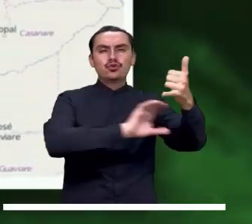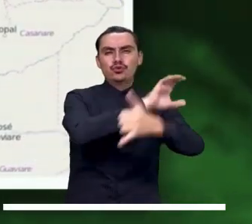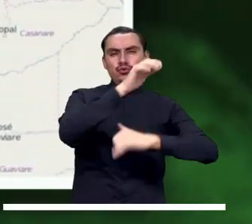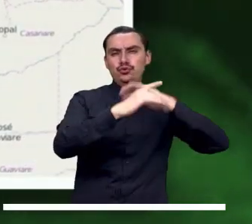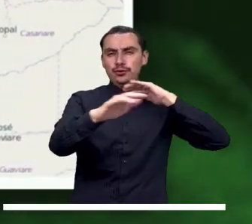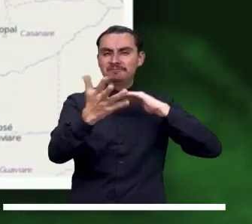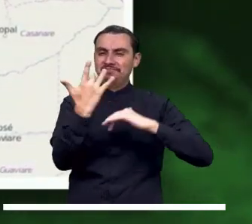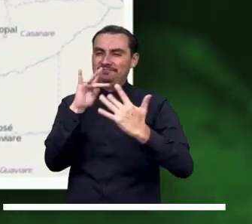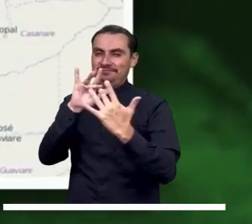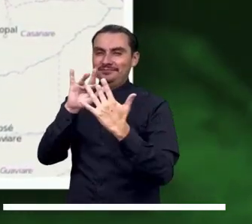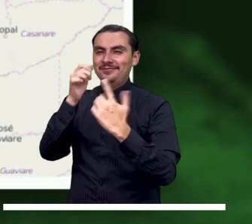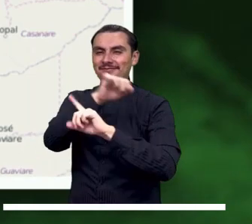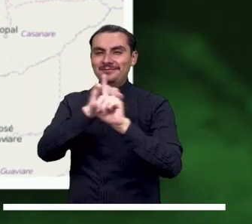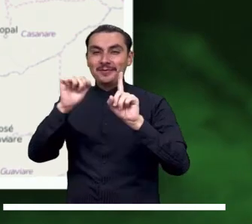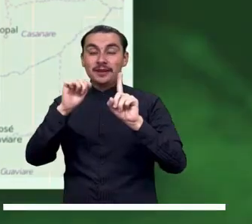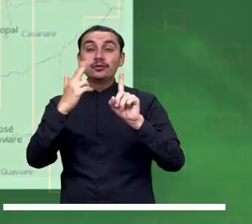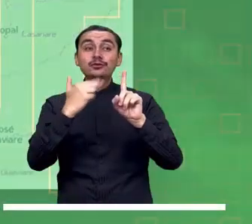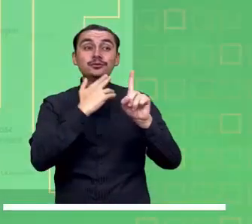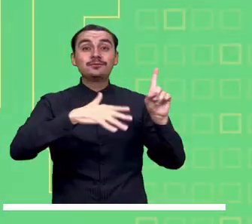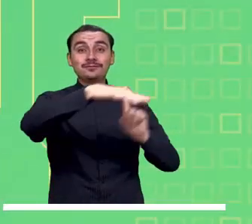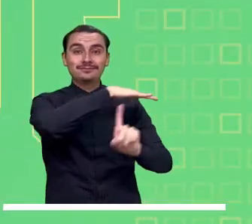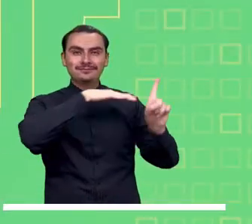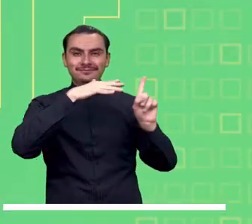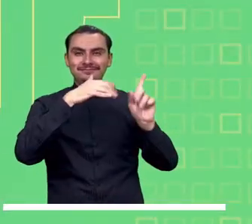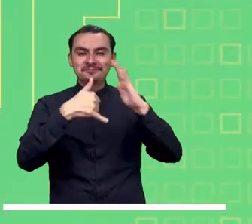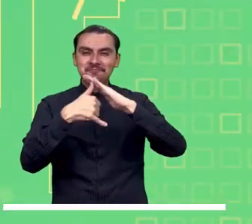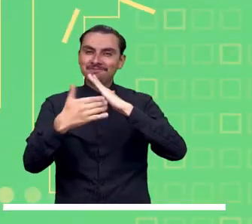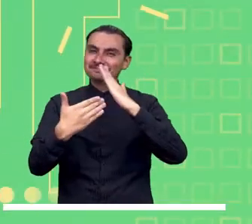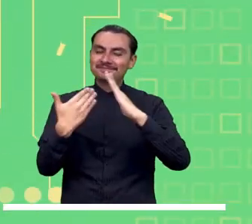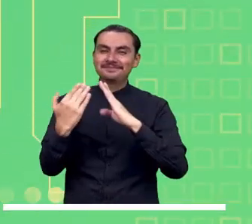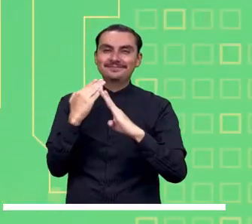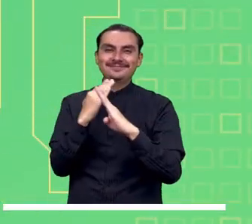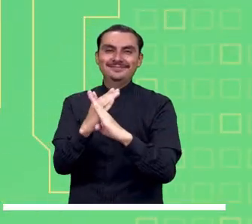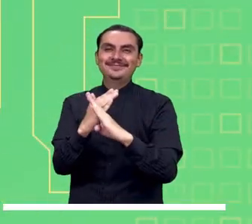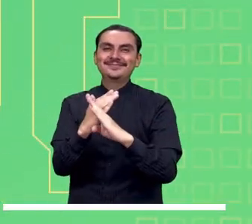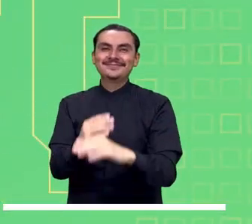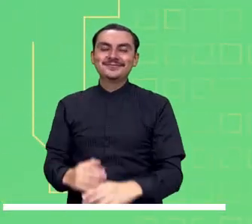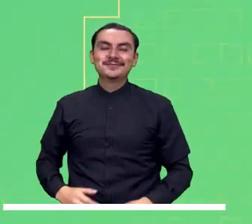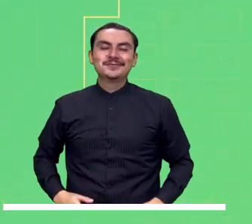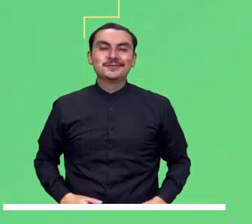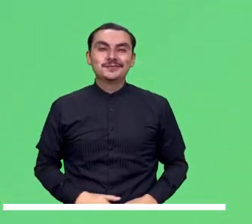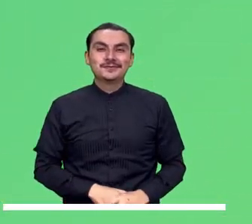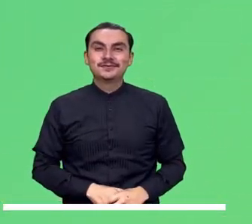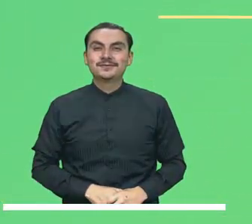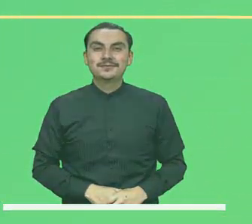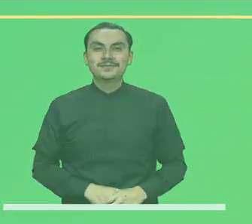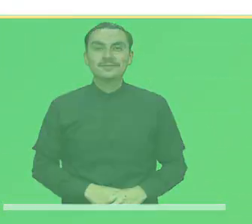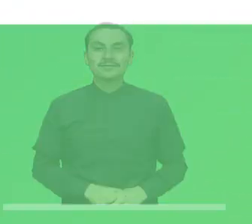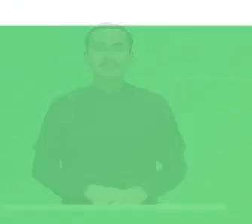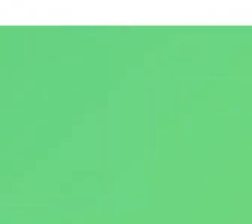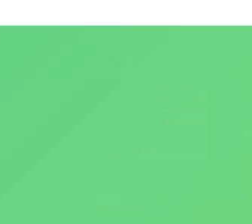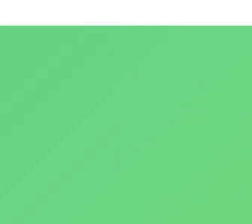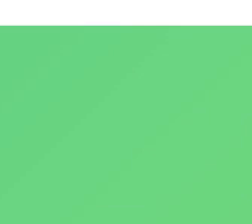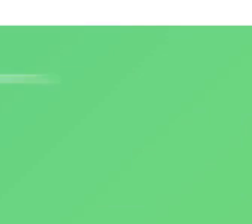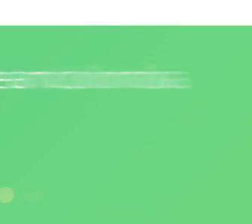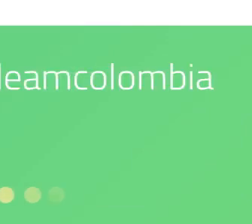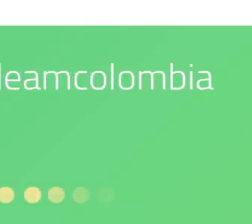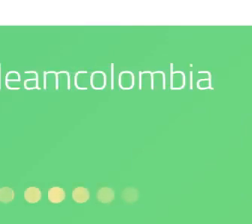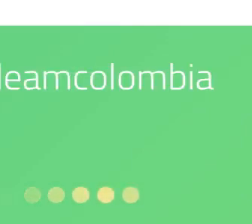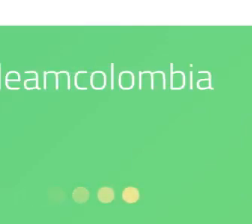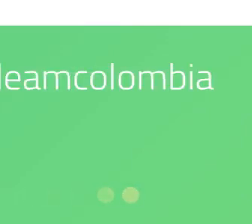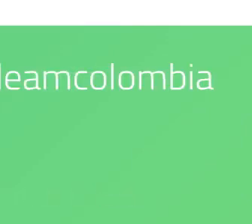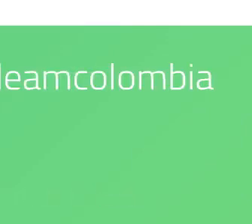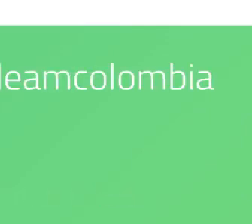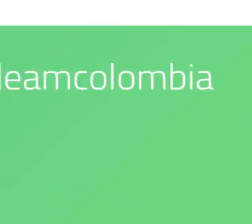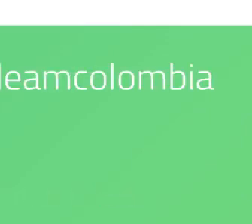Cauca, Antioquia y Norte de Santander. Síguenos en nuestras redes sociales. Nuestro compromiso es con el medio ambiente.